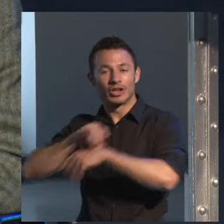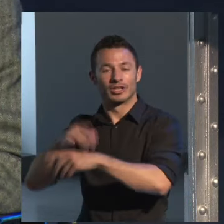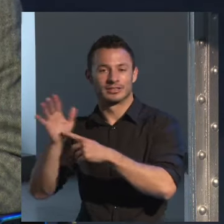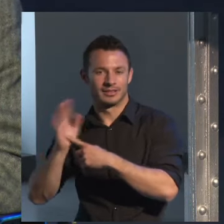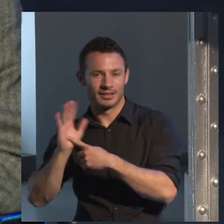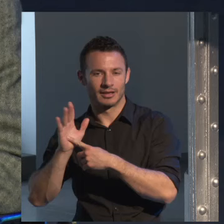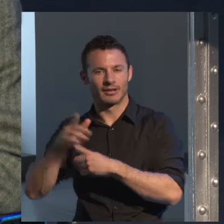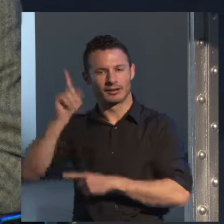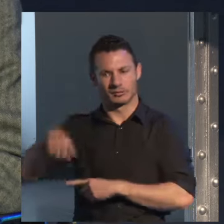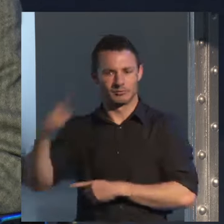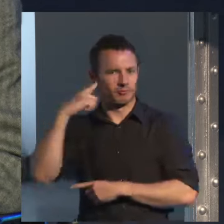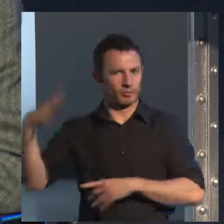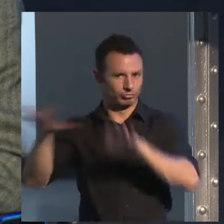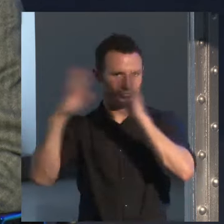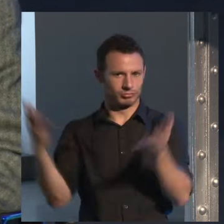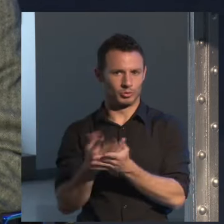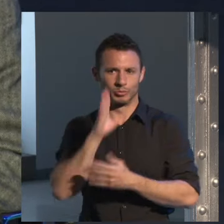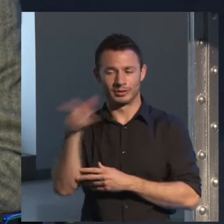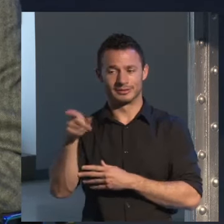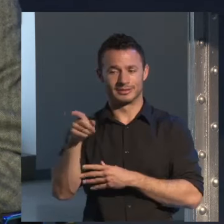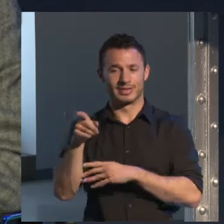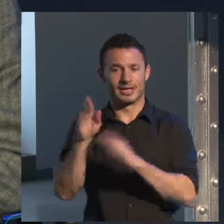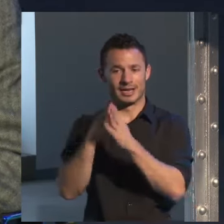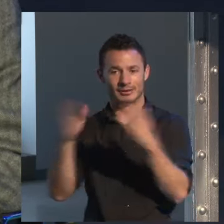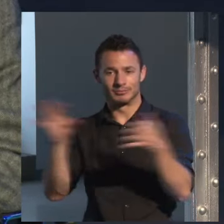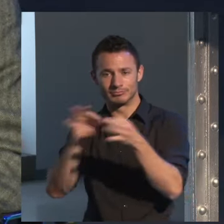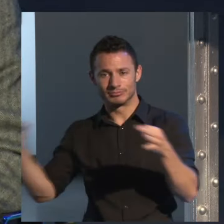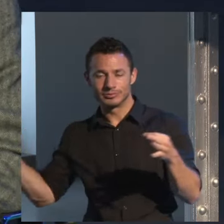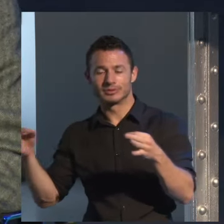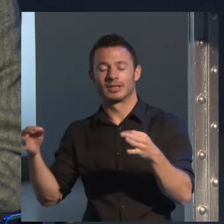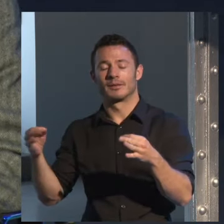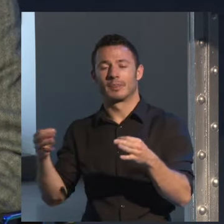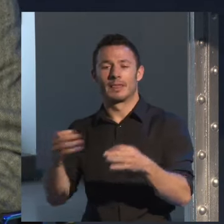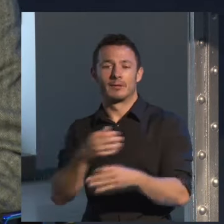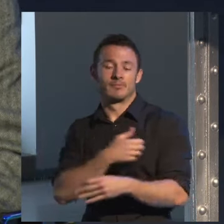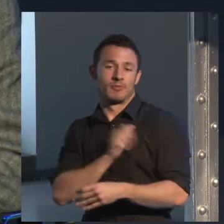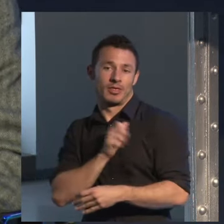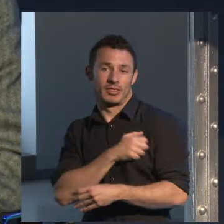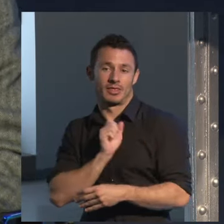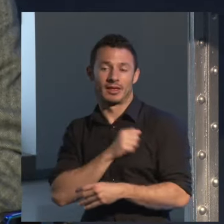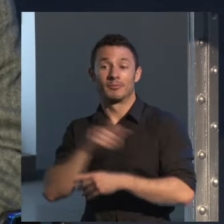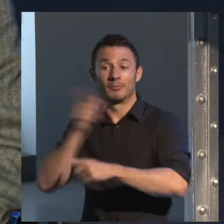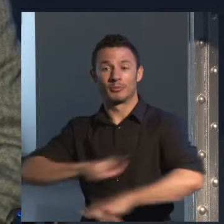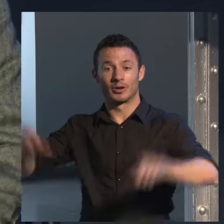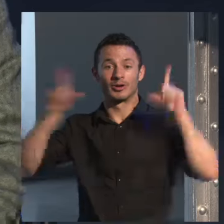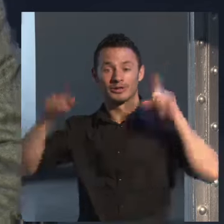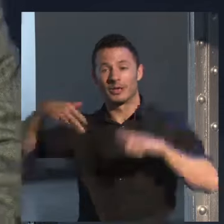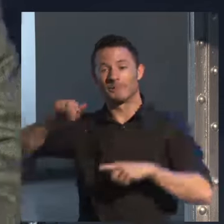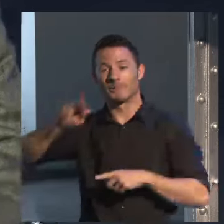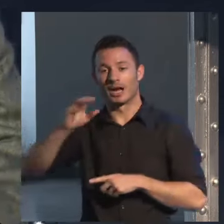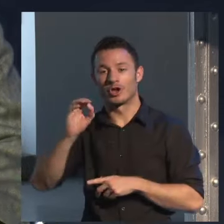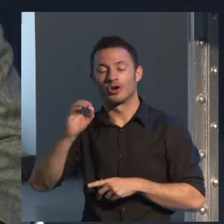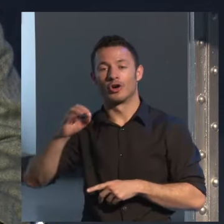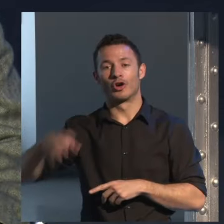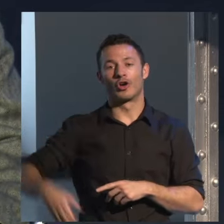también famoso internacionalmente por su famosa serie policíaca protagonizada por Mario Conde. Yo no sé si a no le gusta que se lo pregunten, pero yo ya se lo digo a ustedes,